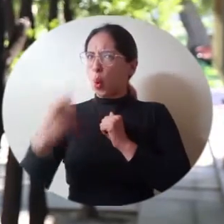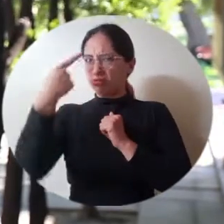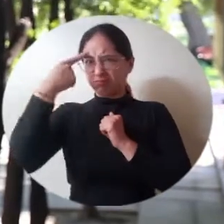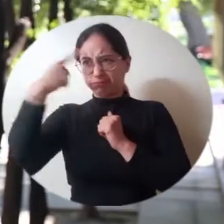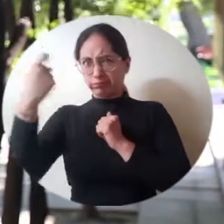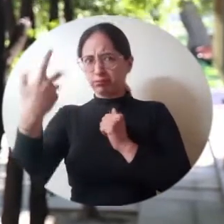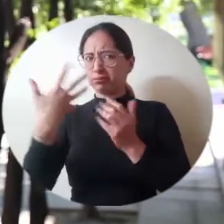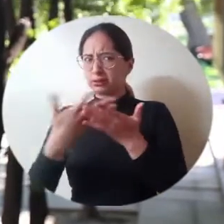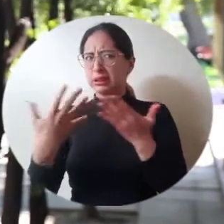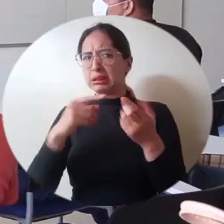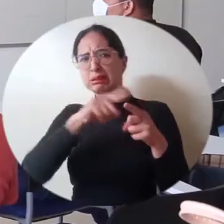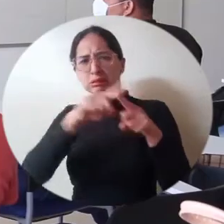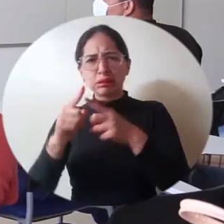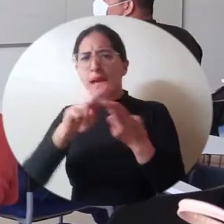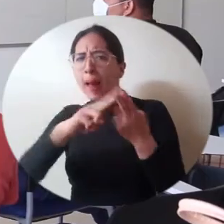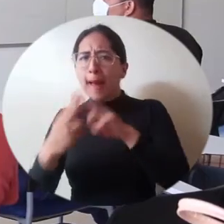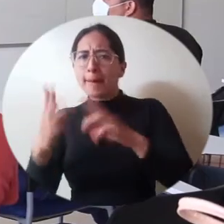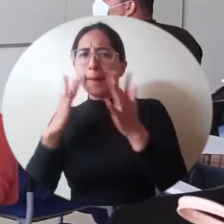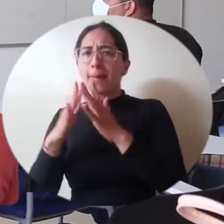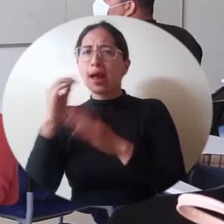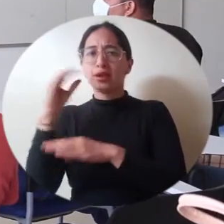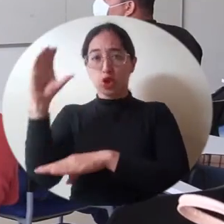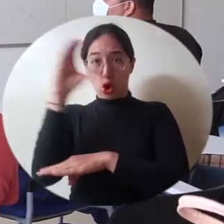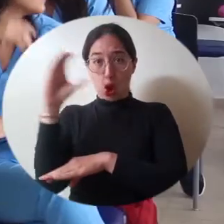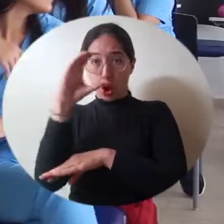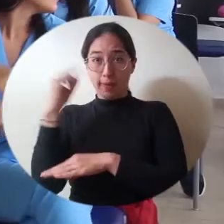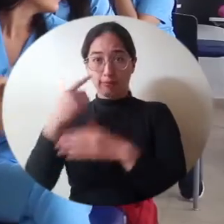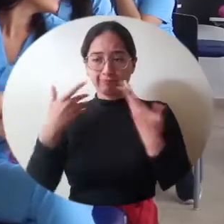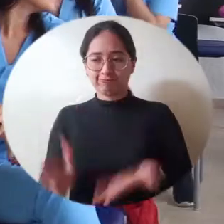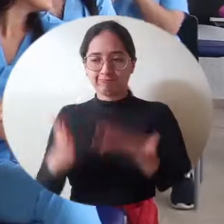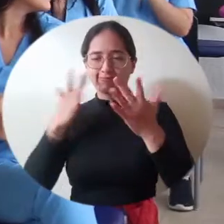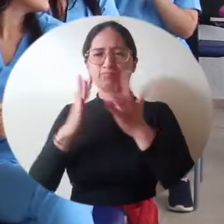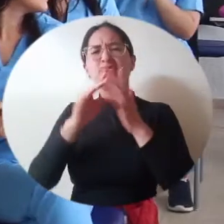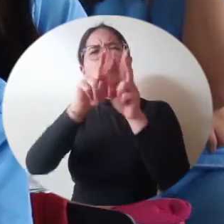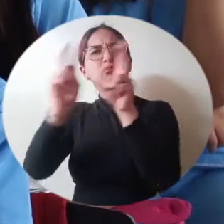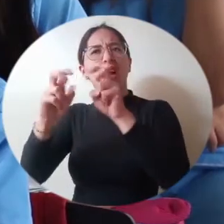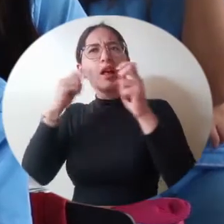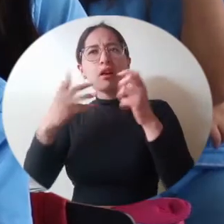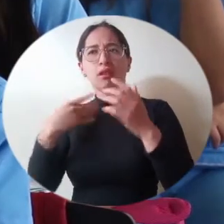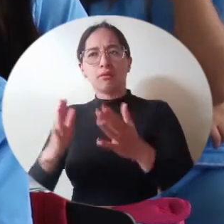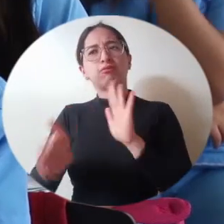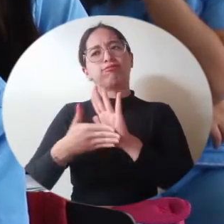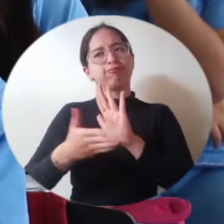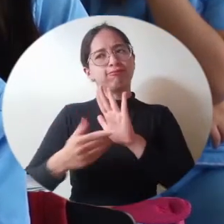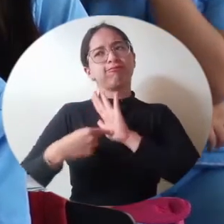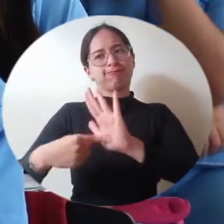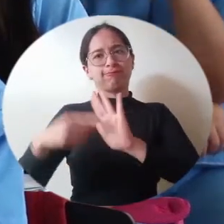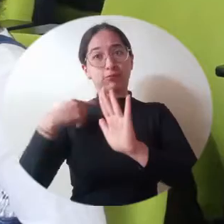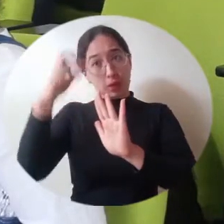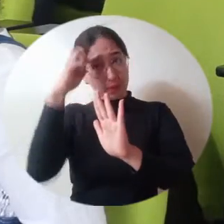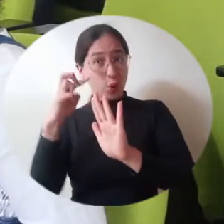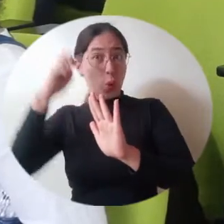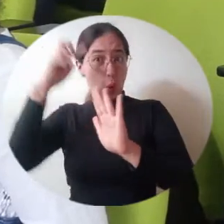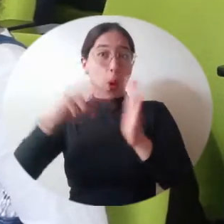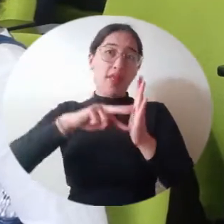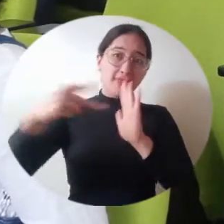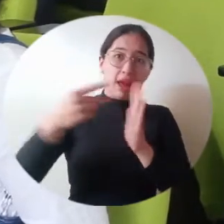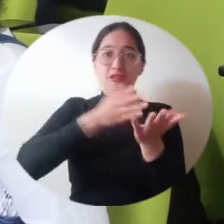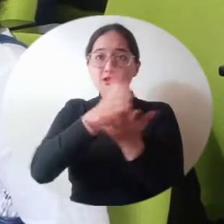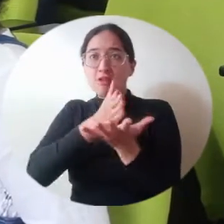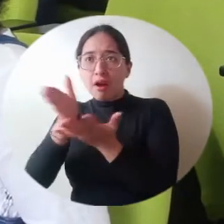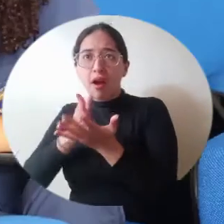que tiene que ver con los registros calificados en el país para la posibilidad de ofertar programas profesionales, técnicos y